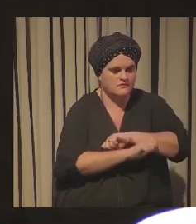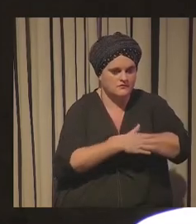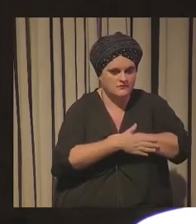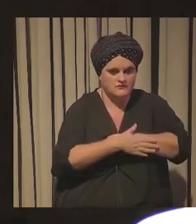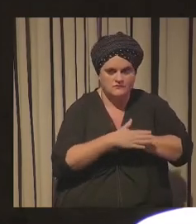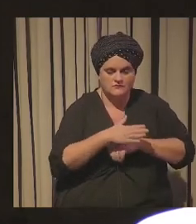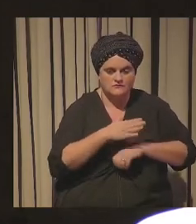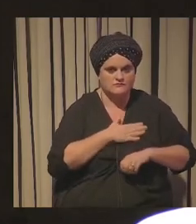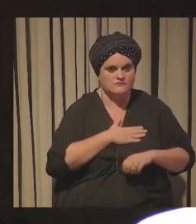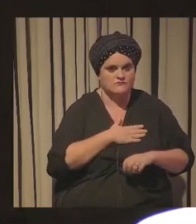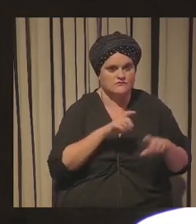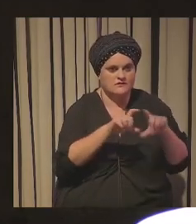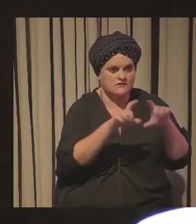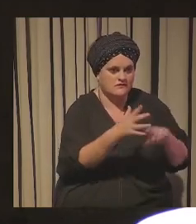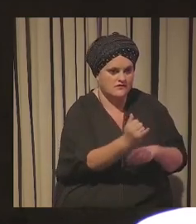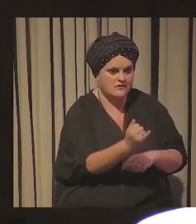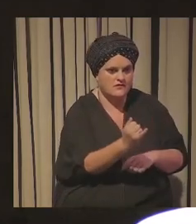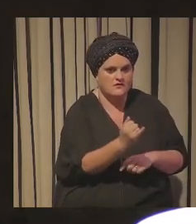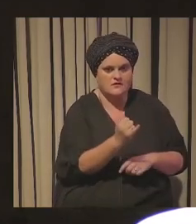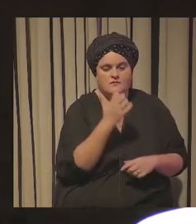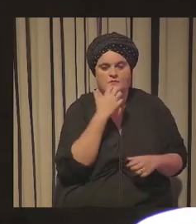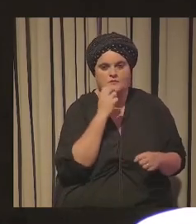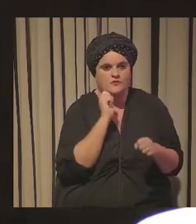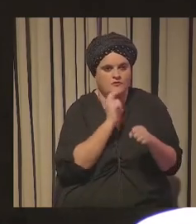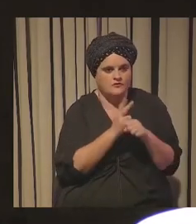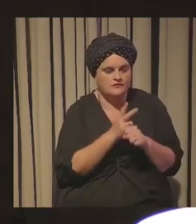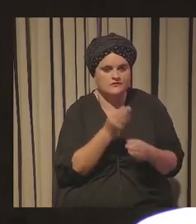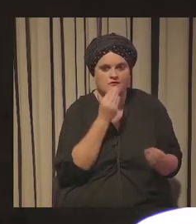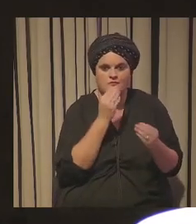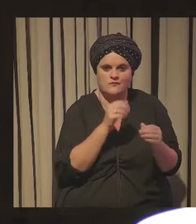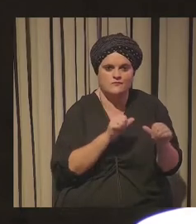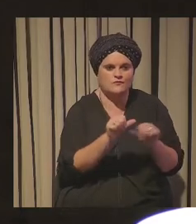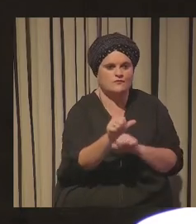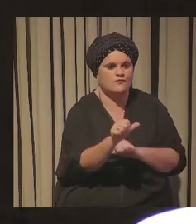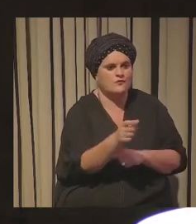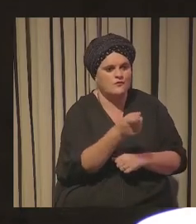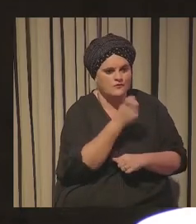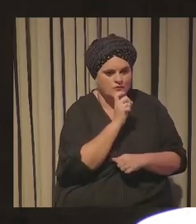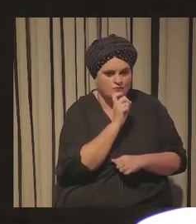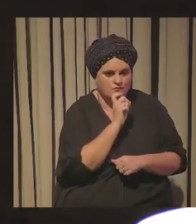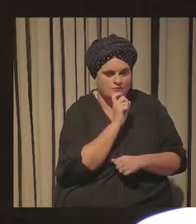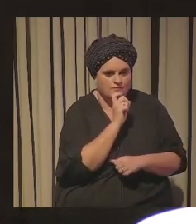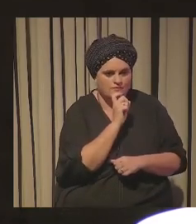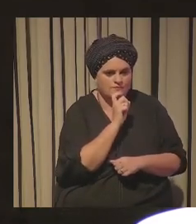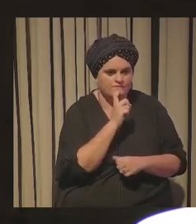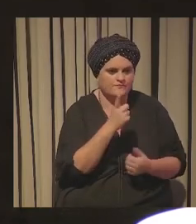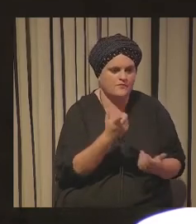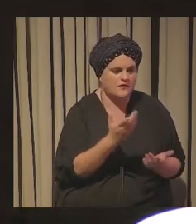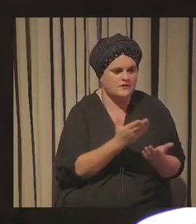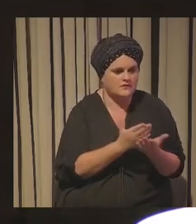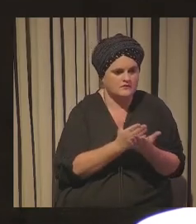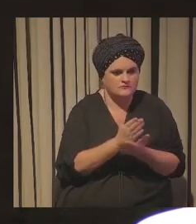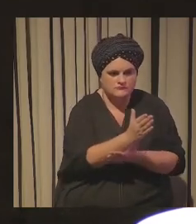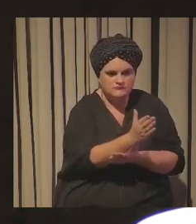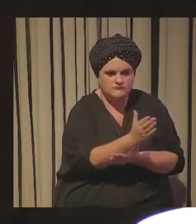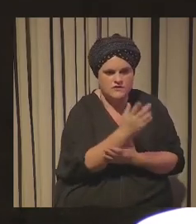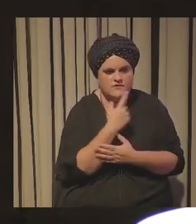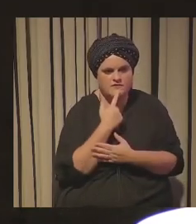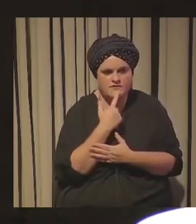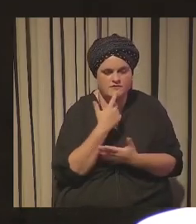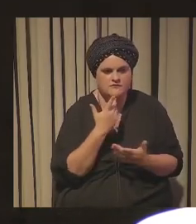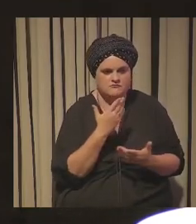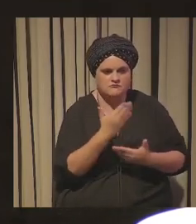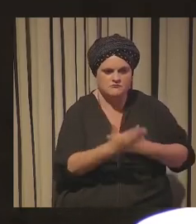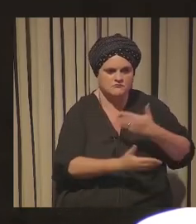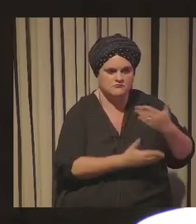y ahí puede haber retos relacionados con el futuro de la alimentación donde, bueno, hay una serie de tendencias que nos dicen cómo parece que va